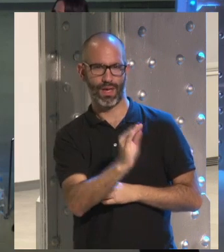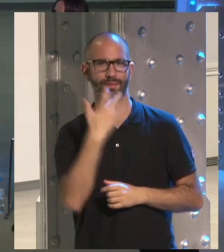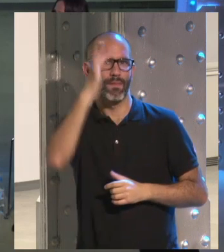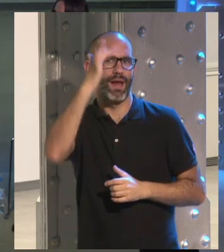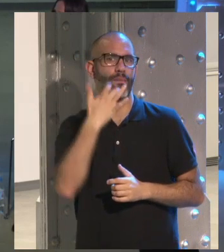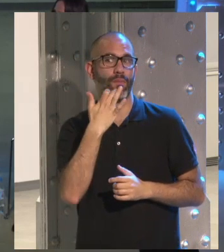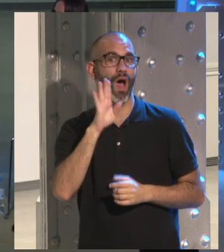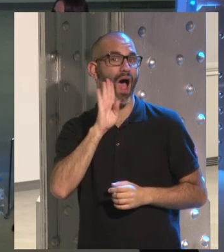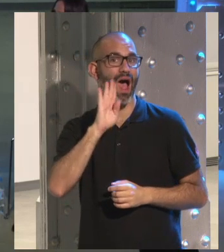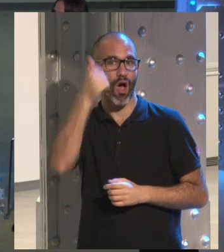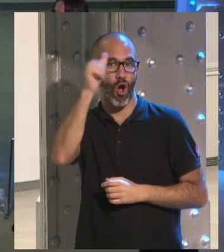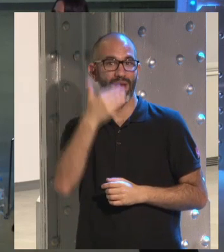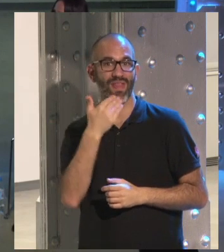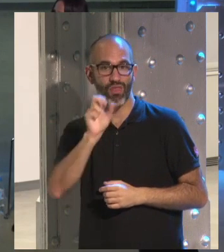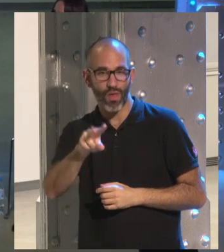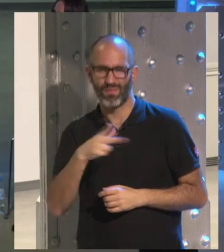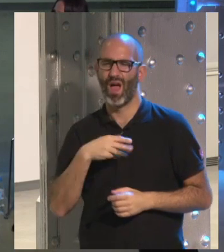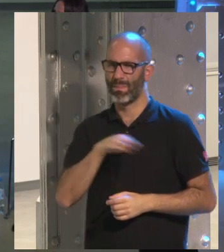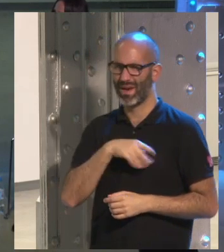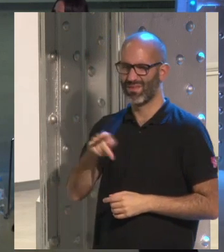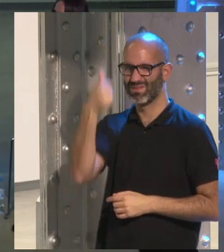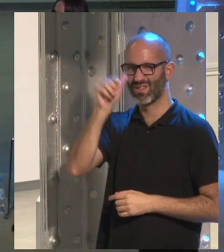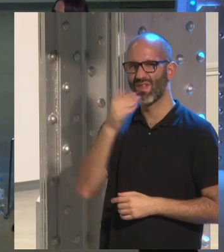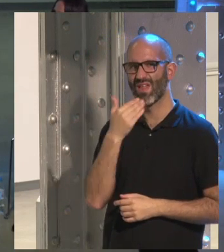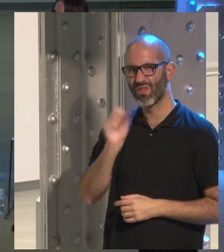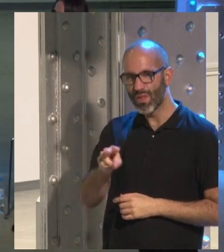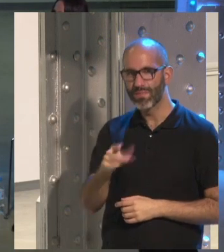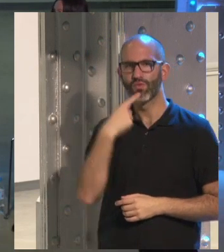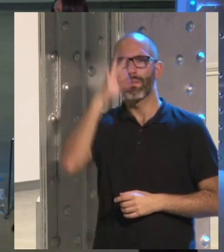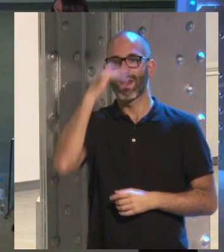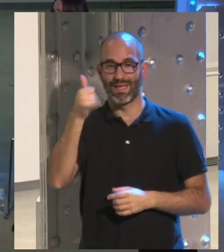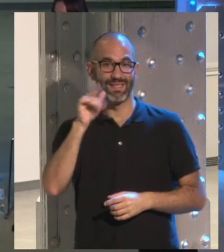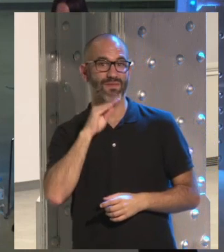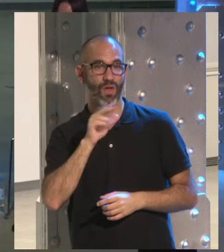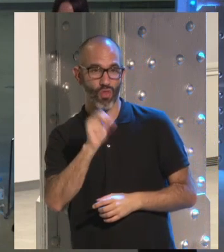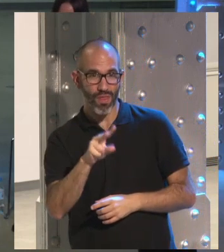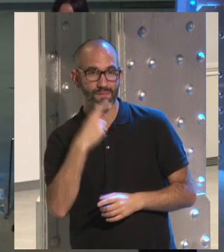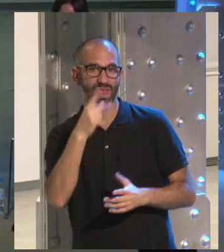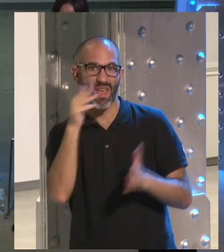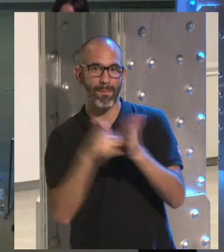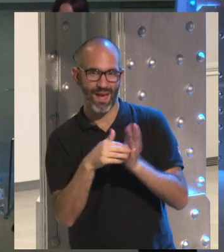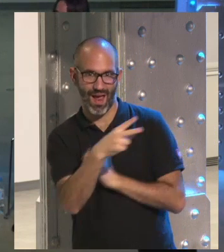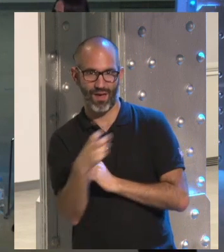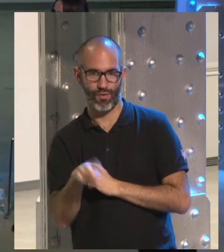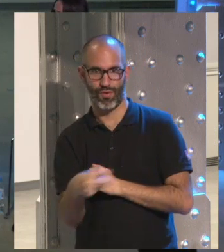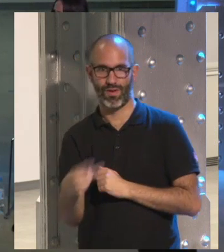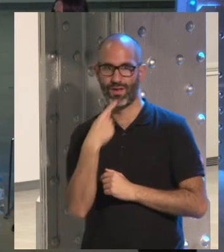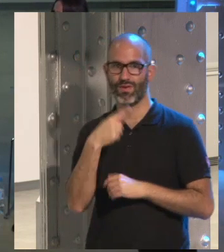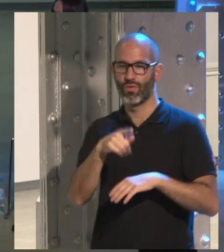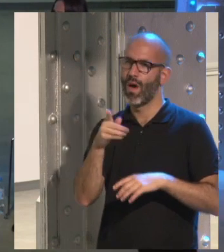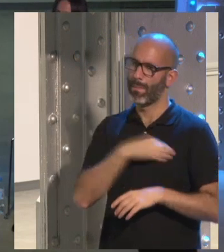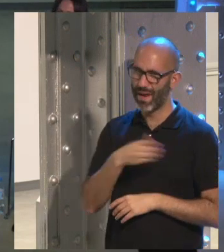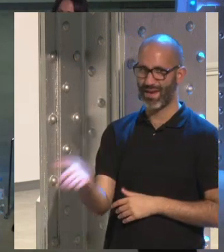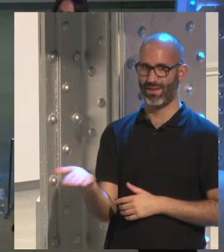chaval ha dado... Pobrecito, me da más pena el chico ese de los 100.000 euros. son 100.000 euros. Bueno, y viste el vídeo, que pobrecito mío. Claro. Entonces,